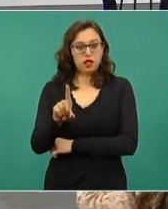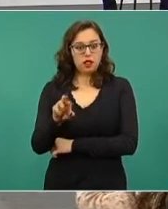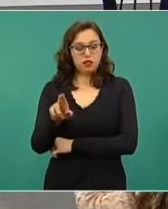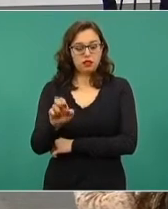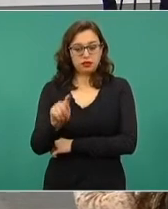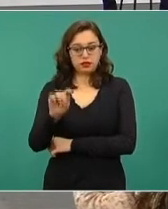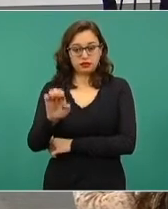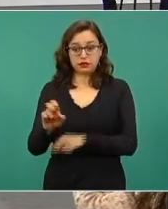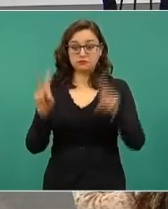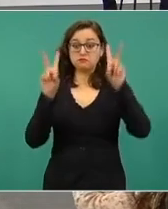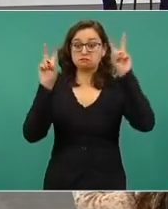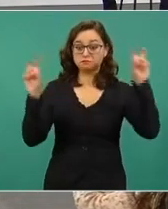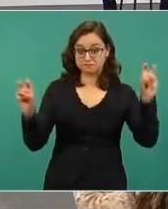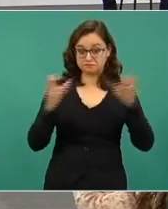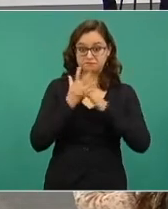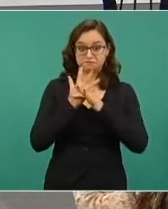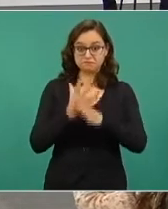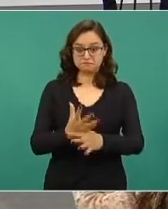Fíjense,